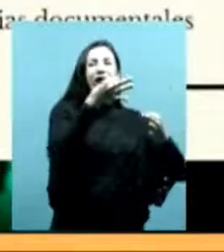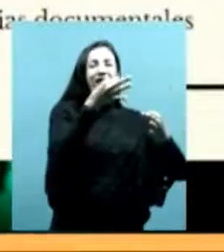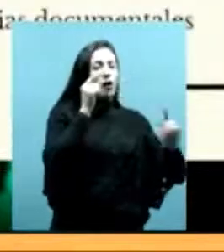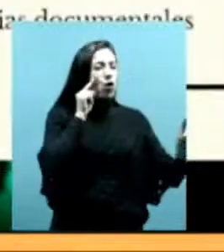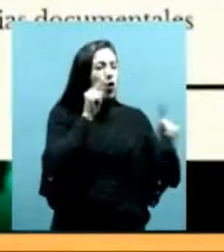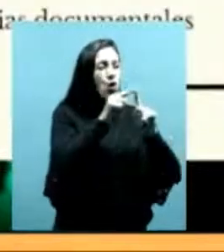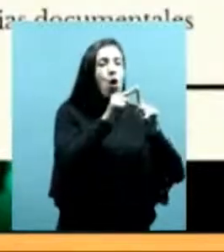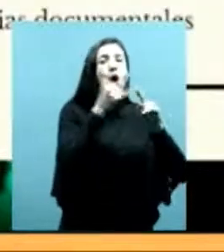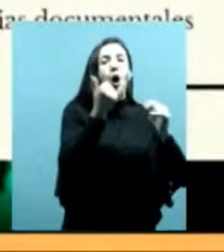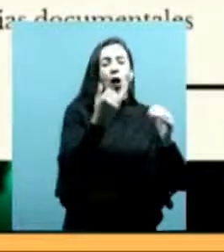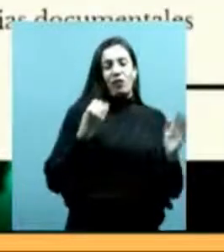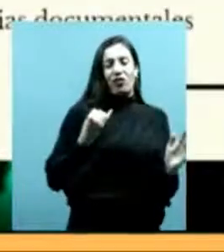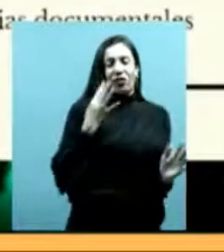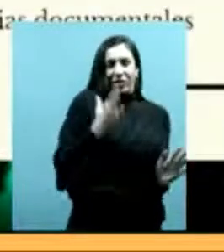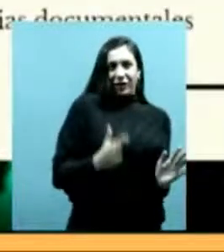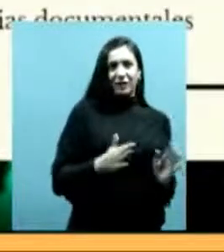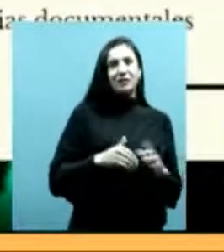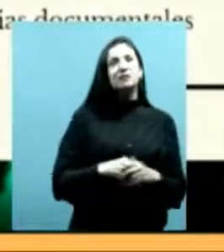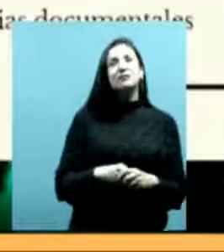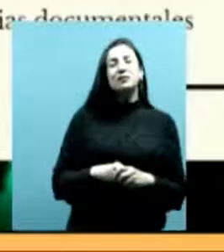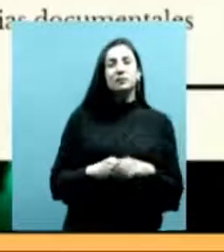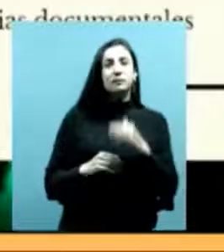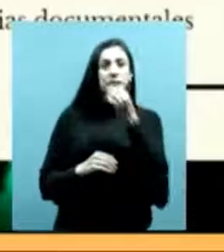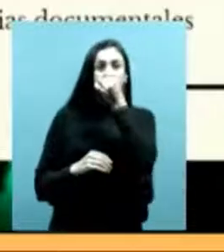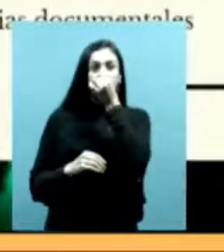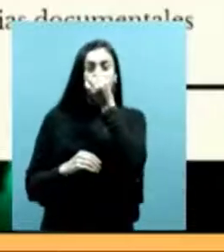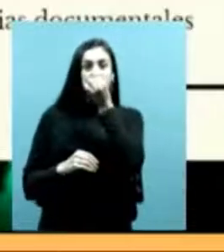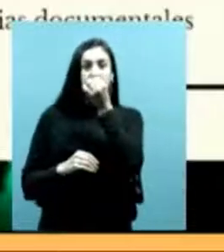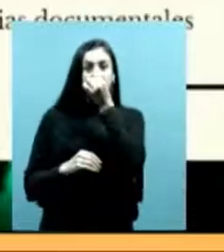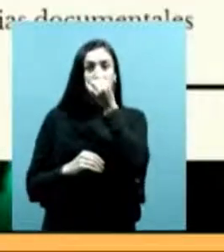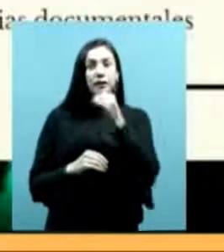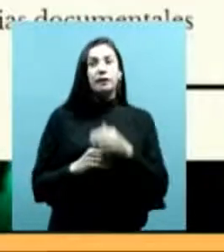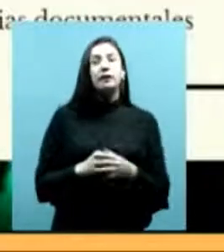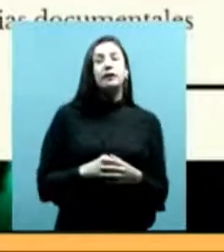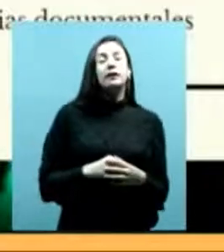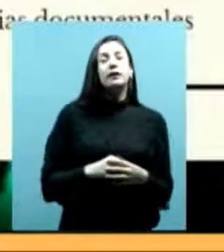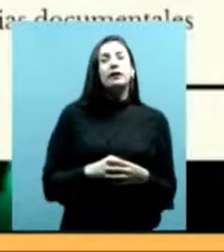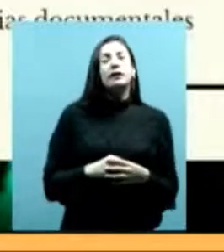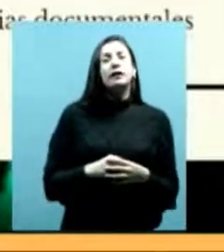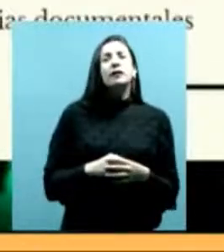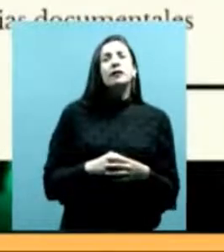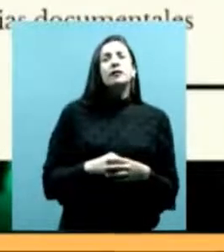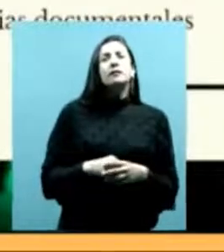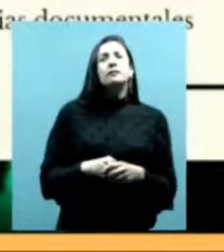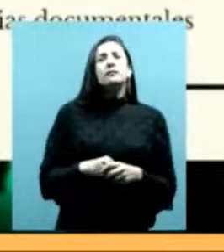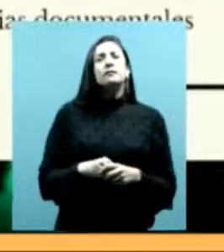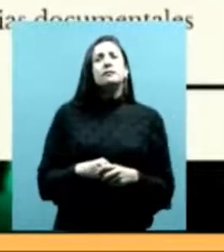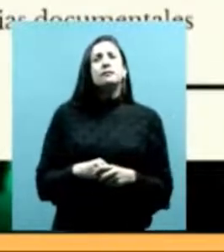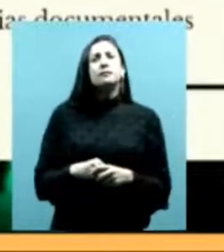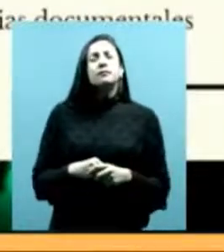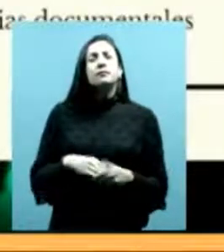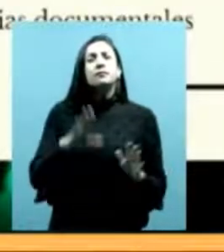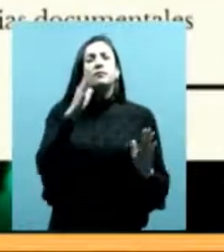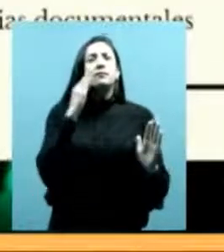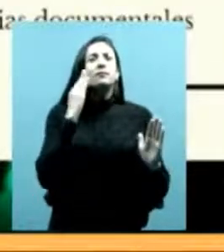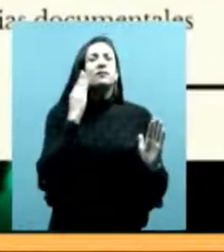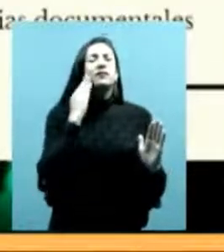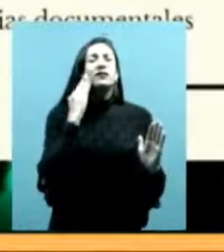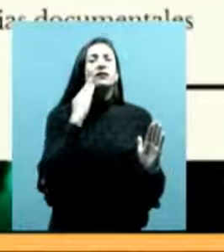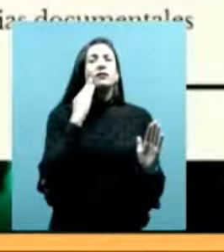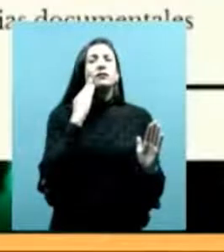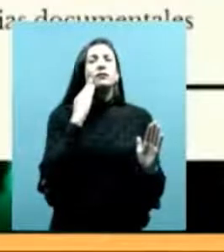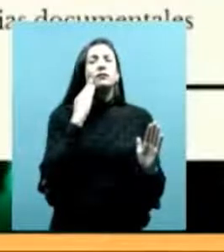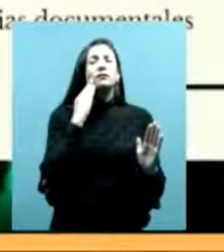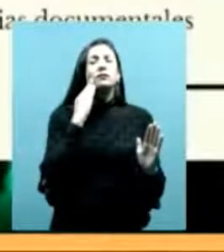Entonces, cada vez que hay un conflicto por el territorio, generalmente se inicia un litigio. Cuando se inicia ese litigio,